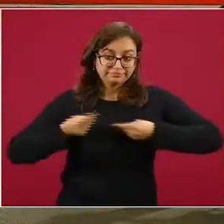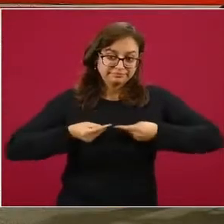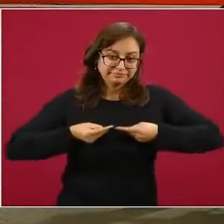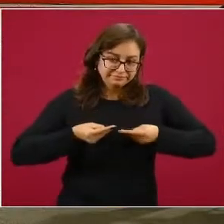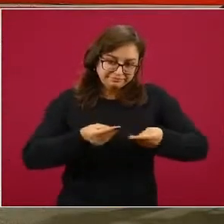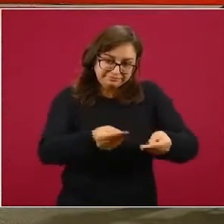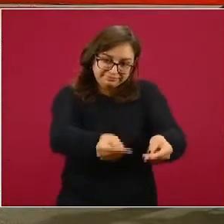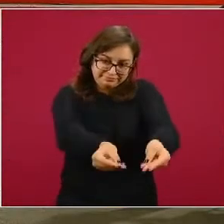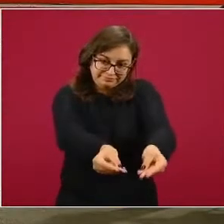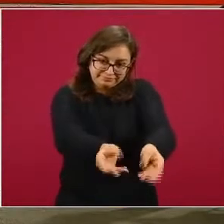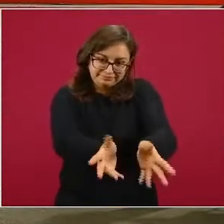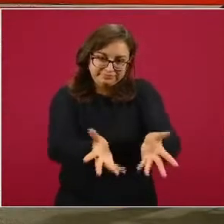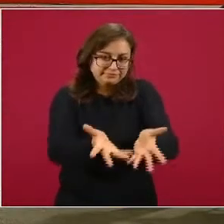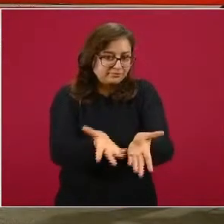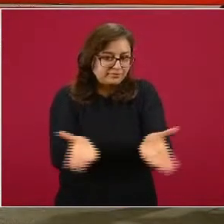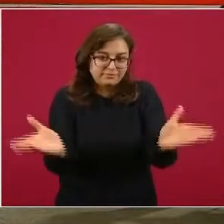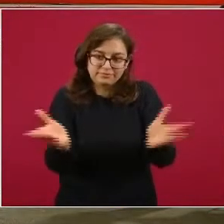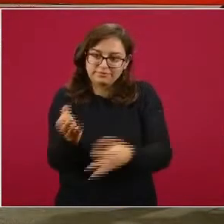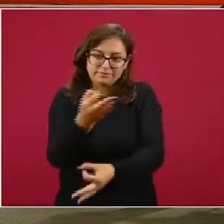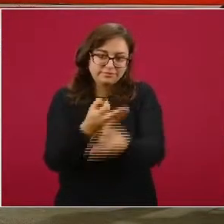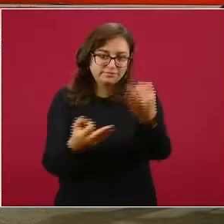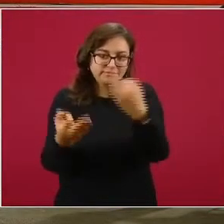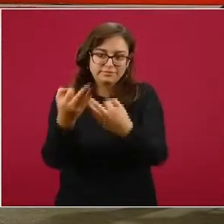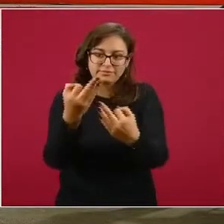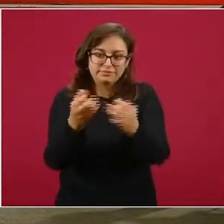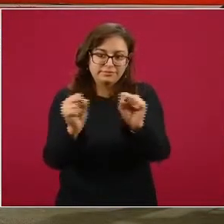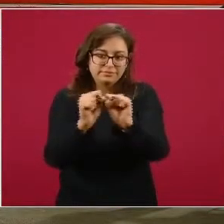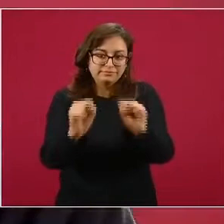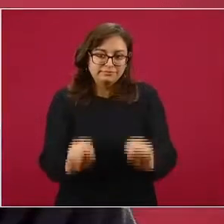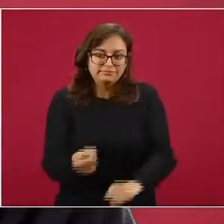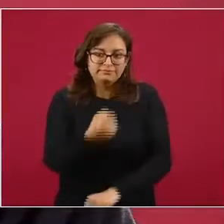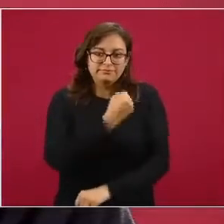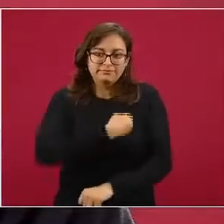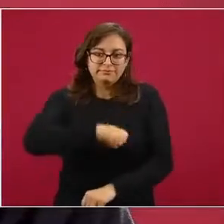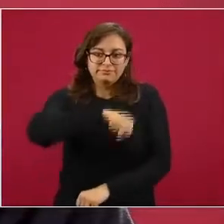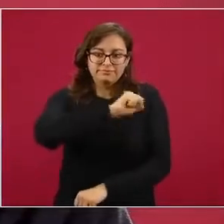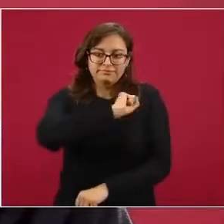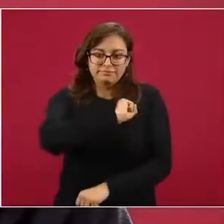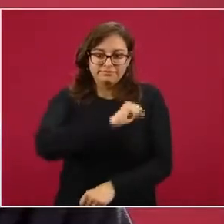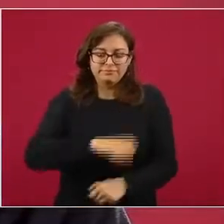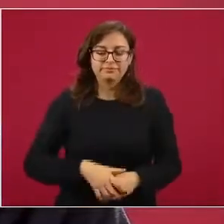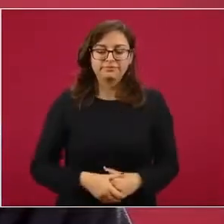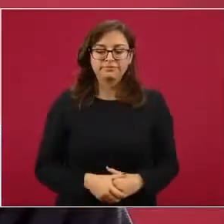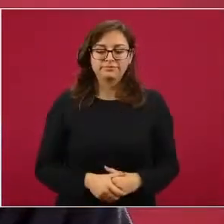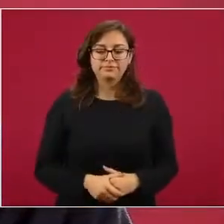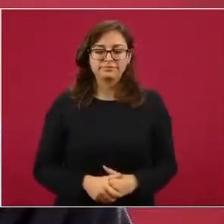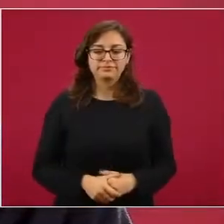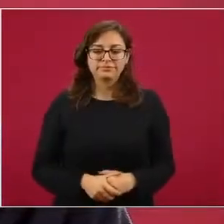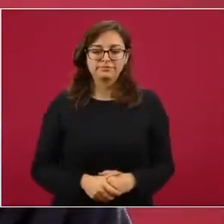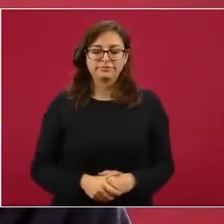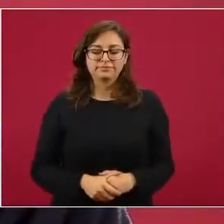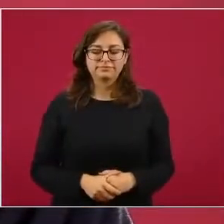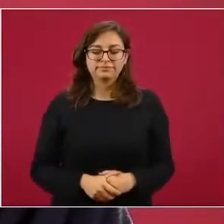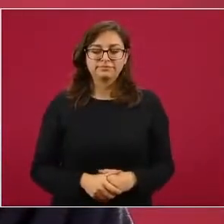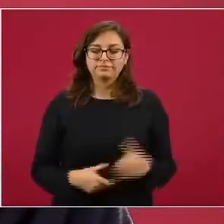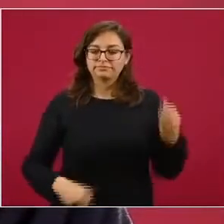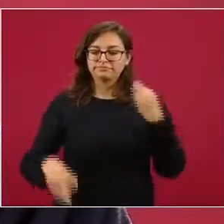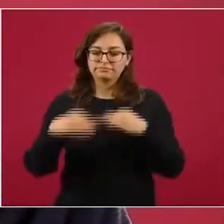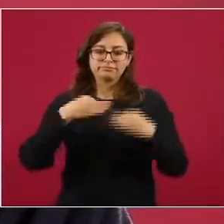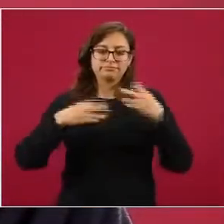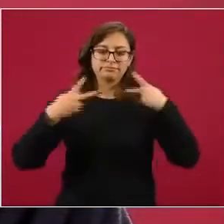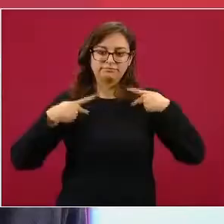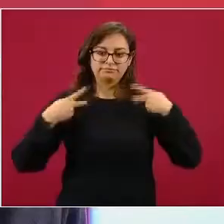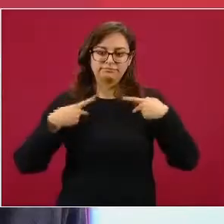el medio para recibirlo, pero va dirigido a todo el sector salud, todos sus trabajadores